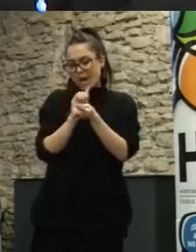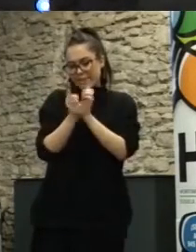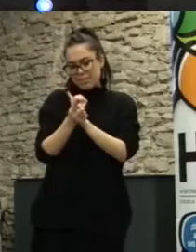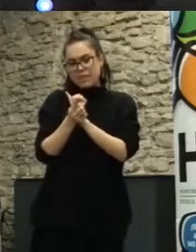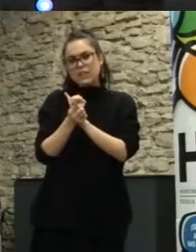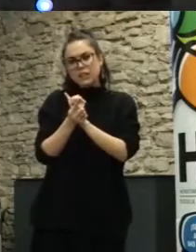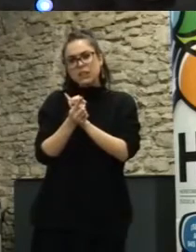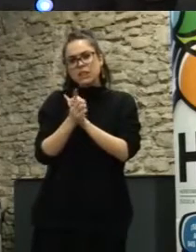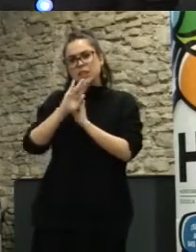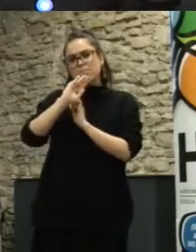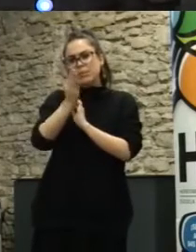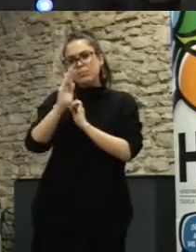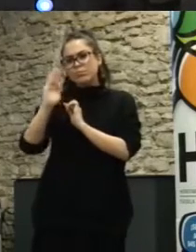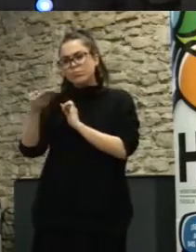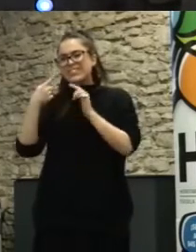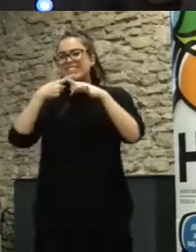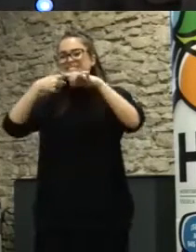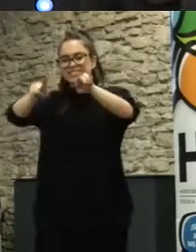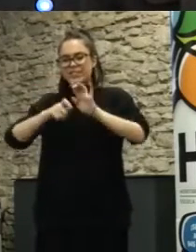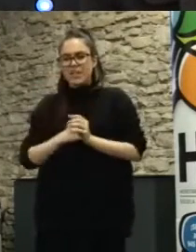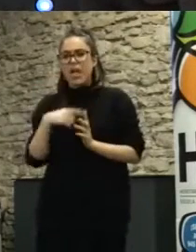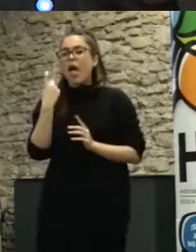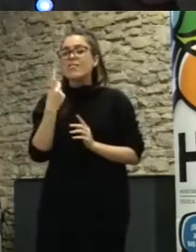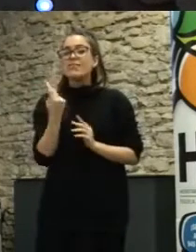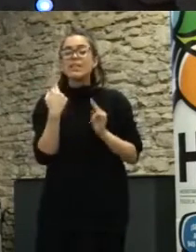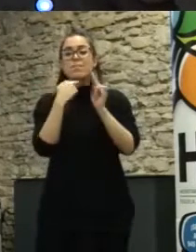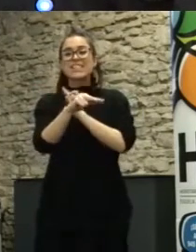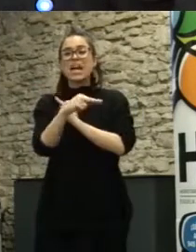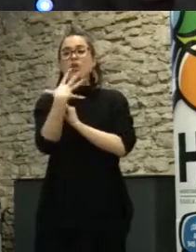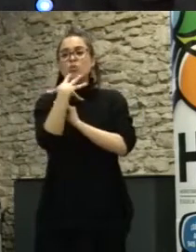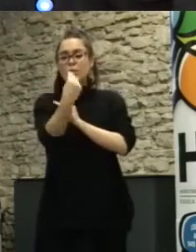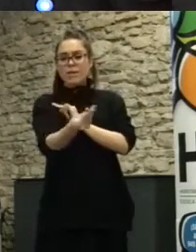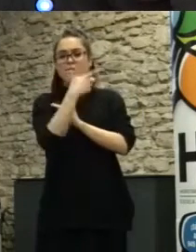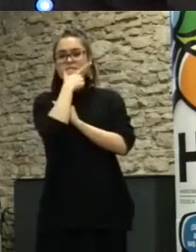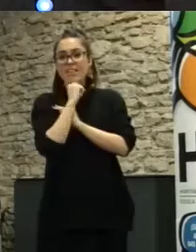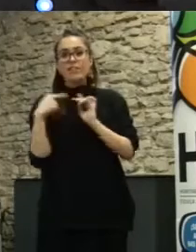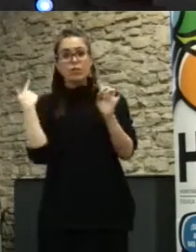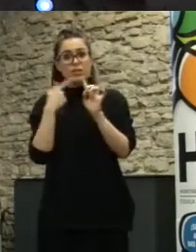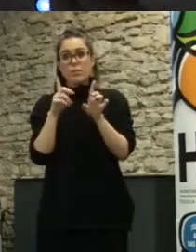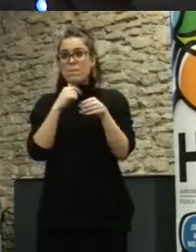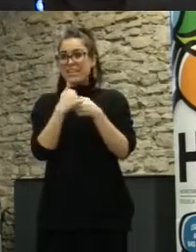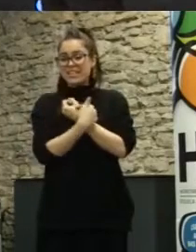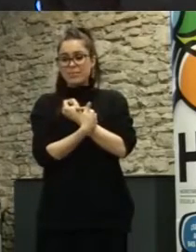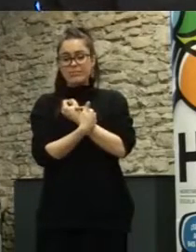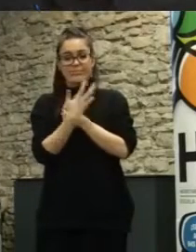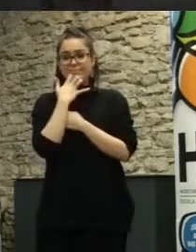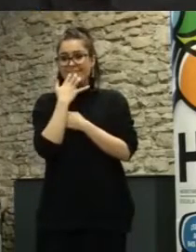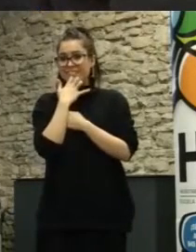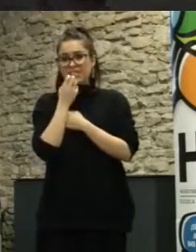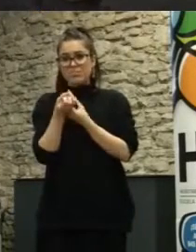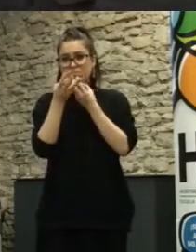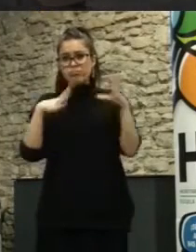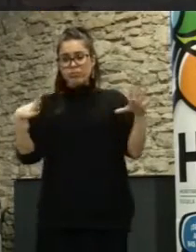con un mensaje claro y que sea comprensible por parte del ciudadano para que pueda participar, si no, los porcentajes de